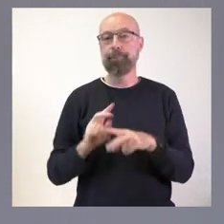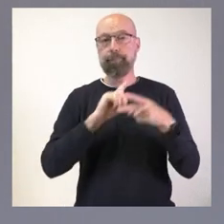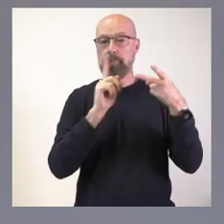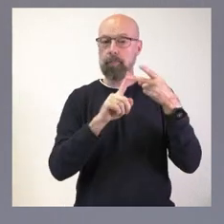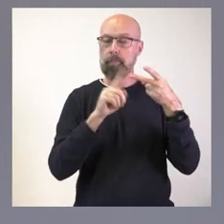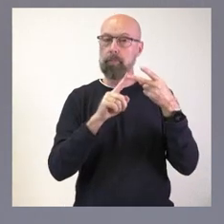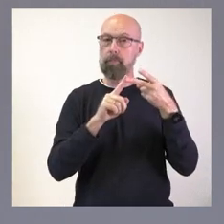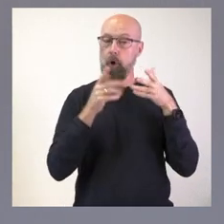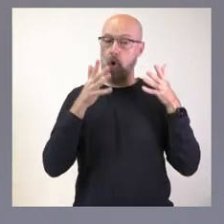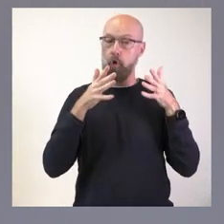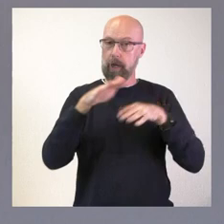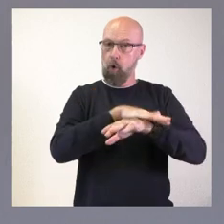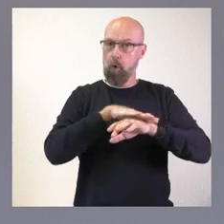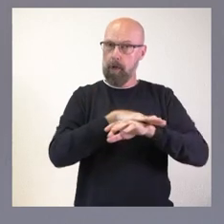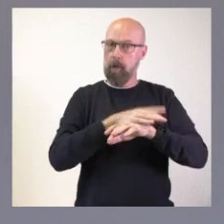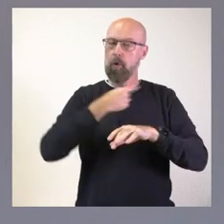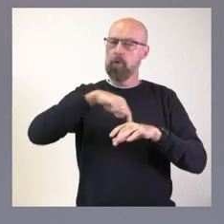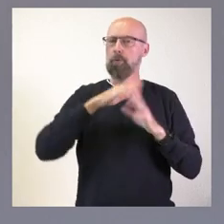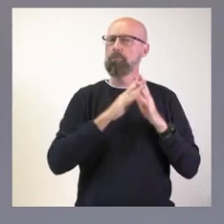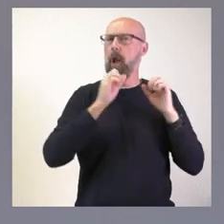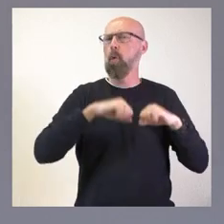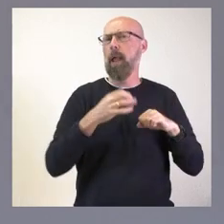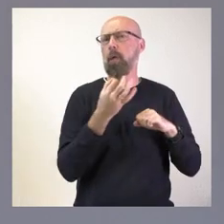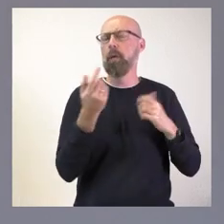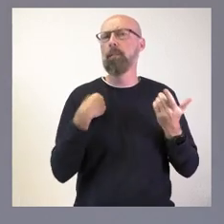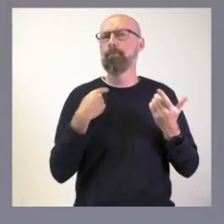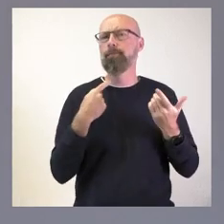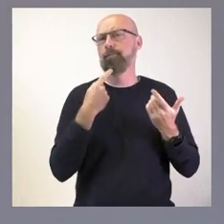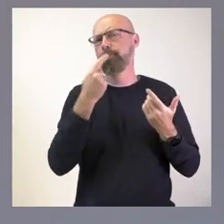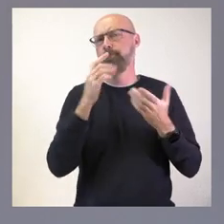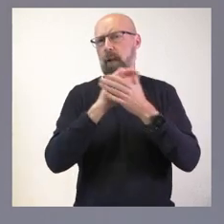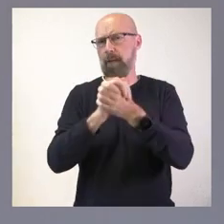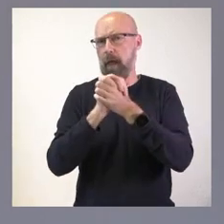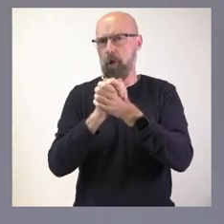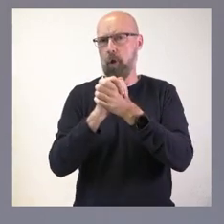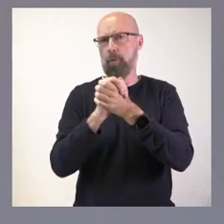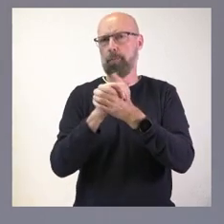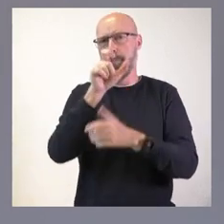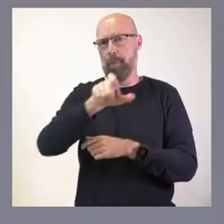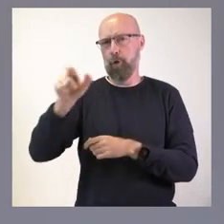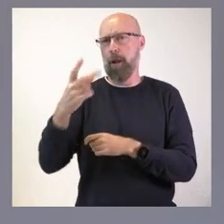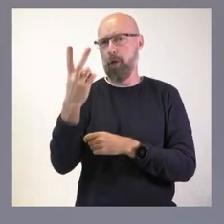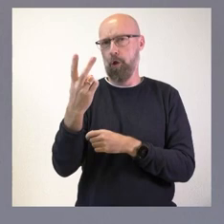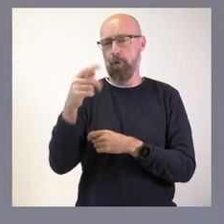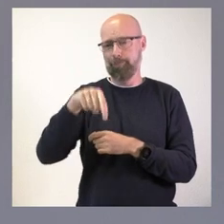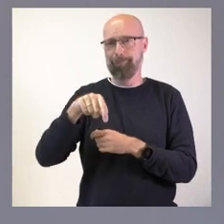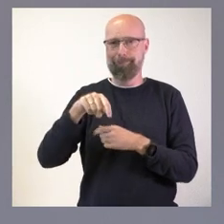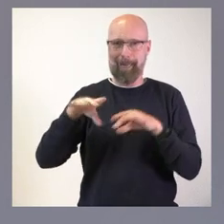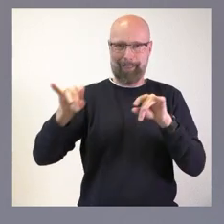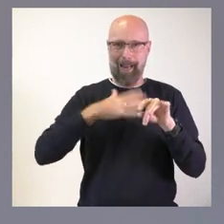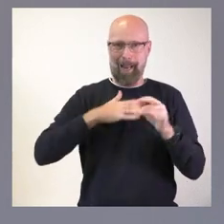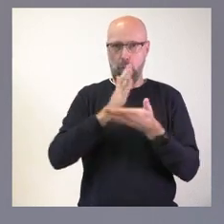acordado mostrar nuestra felicitación a las dos personas de nuestra comunidad autónoma que han sido